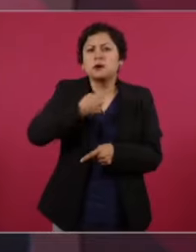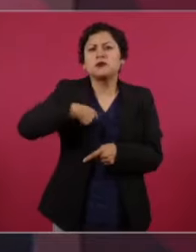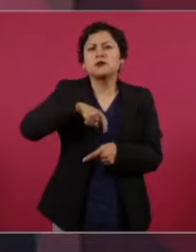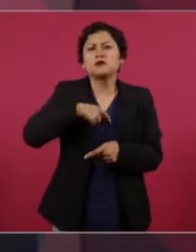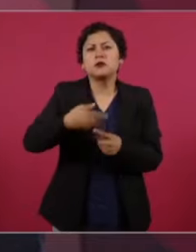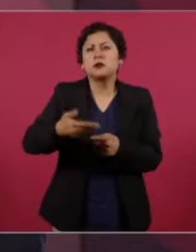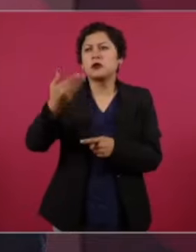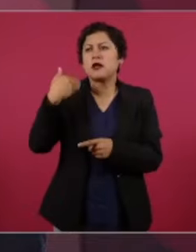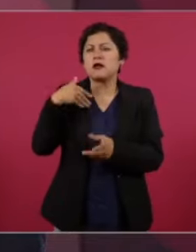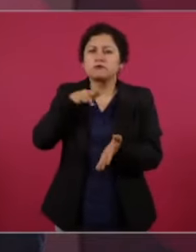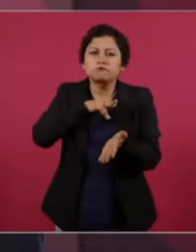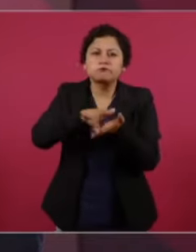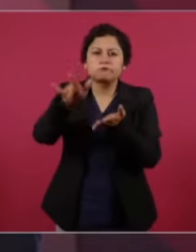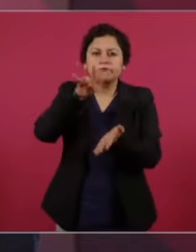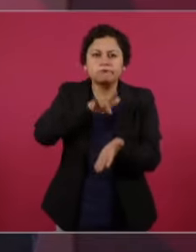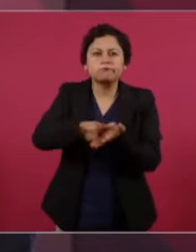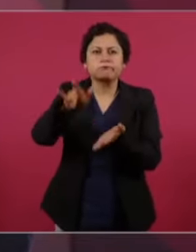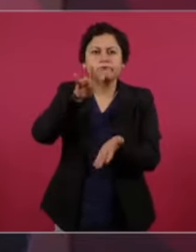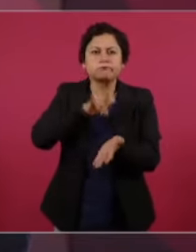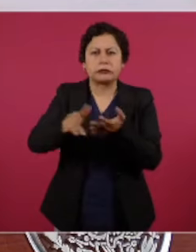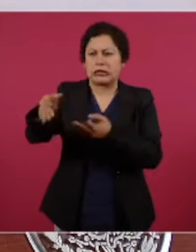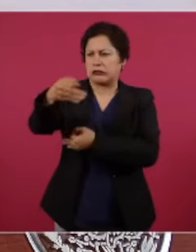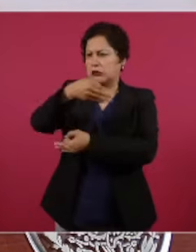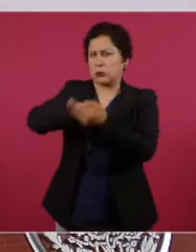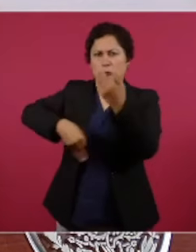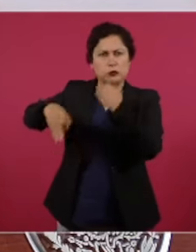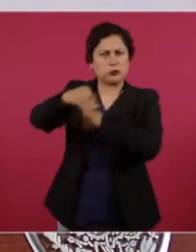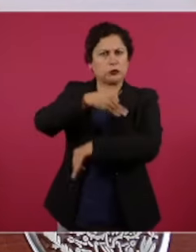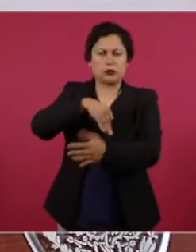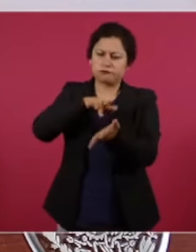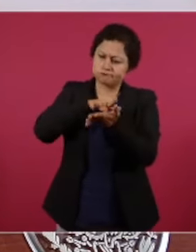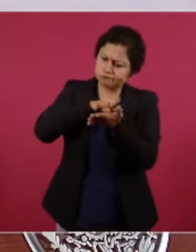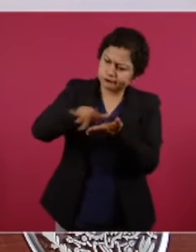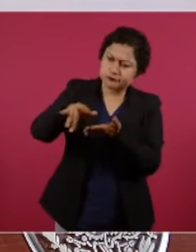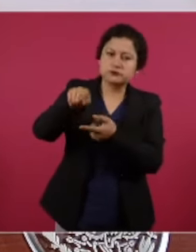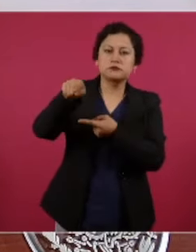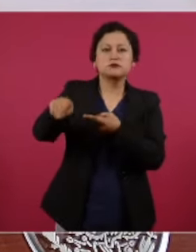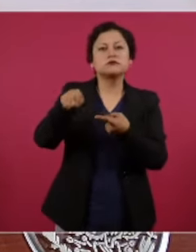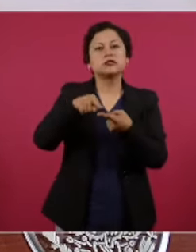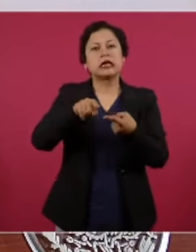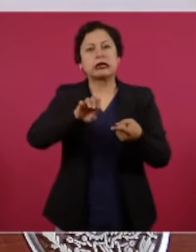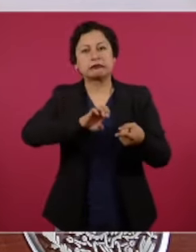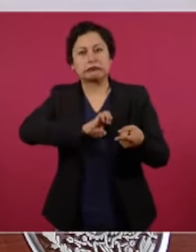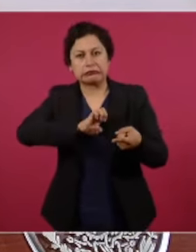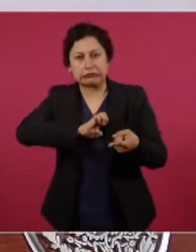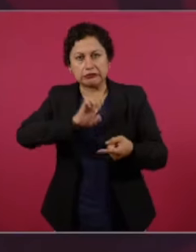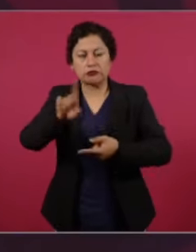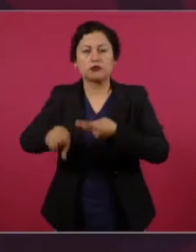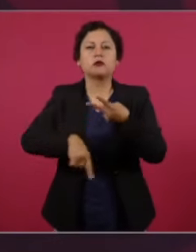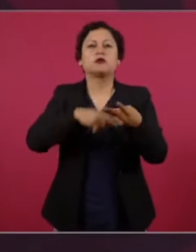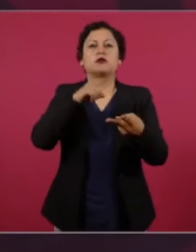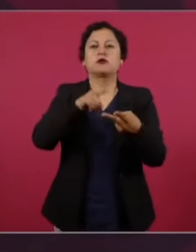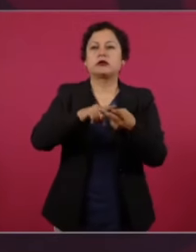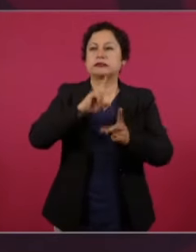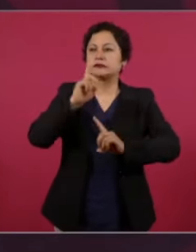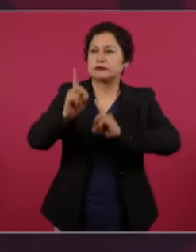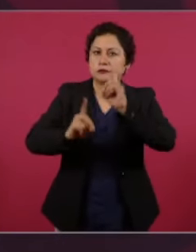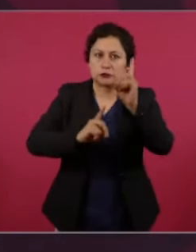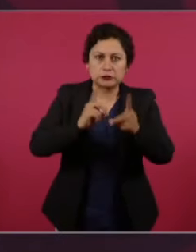delegación, a entrenadores, a todos los deportistas.